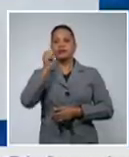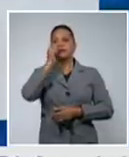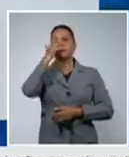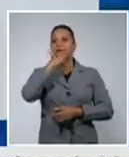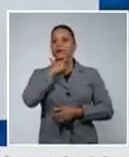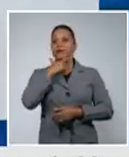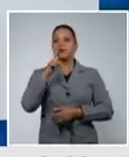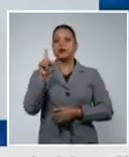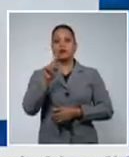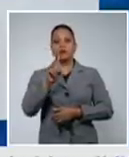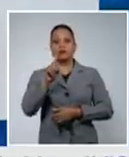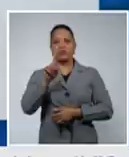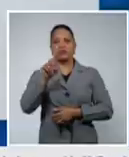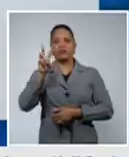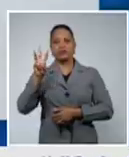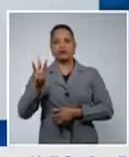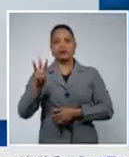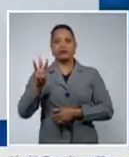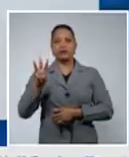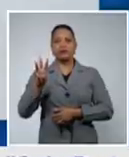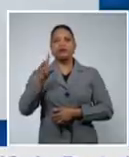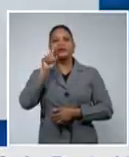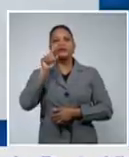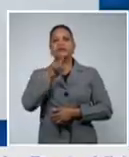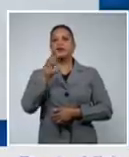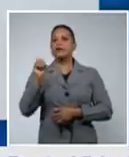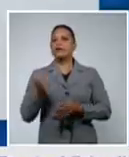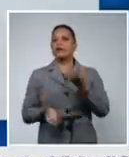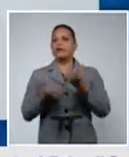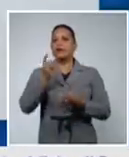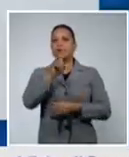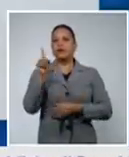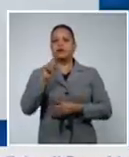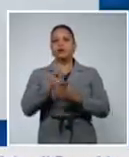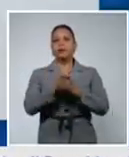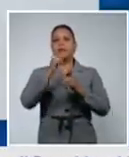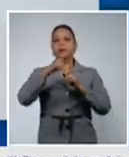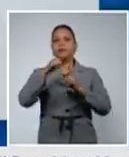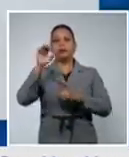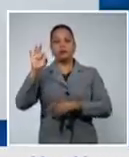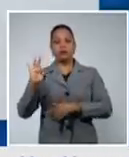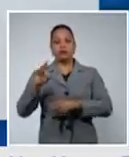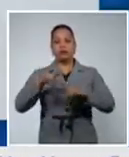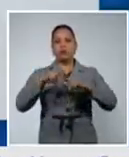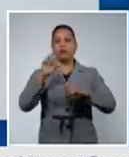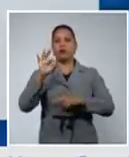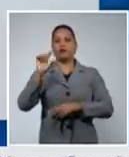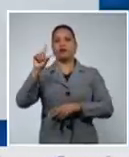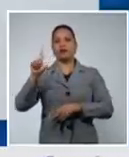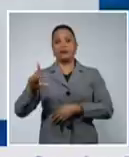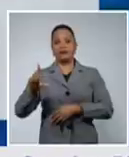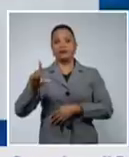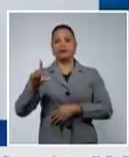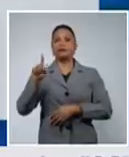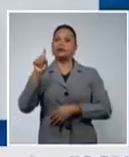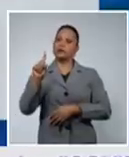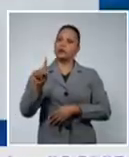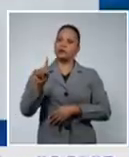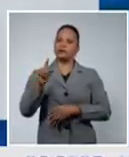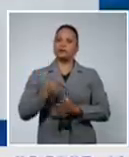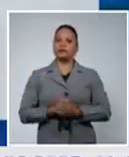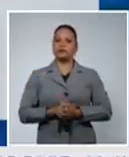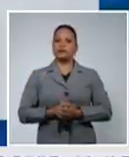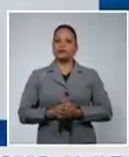Ciego de Ávila 13 Cienfuegos 11, Matanzas 8 y la provincia de Holguín confirma un